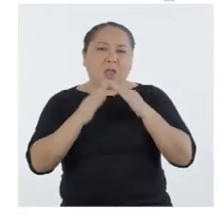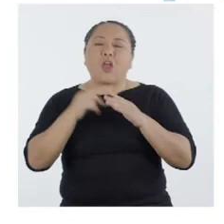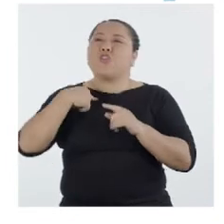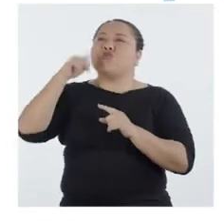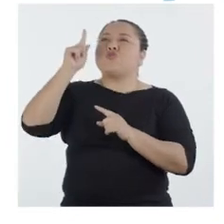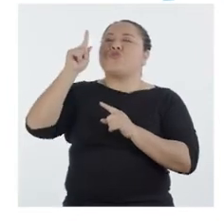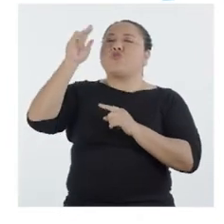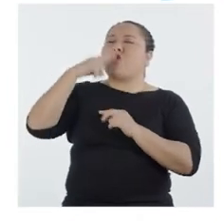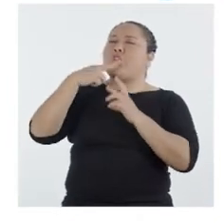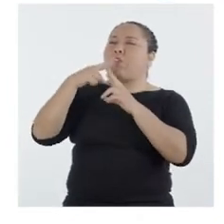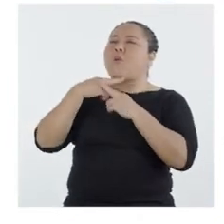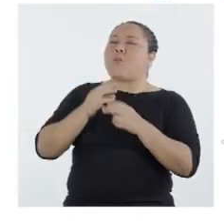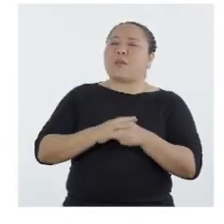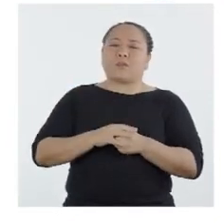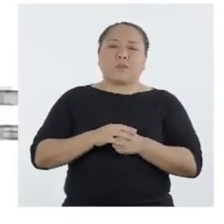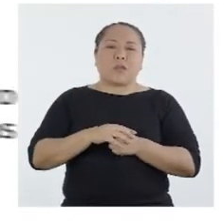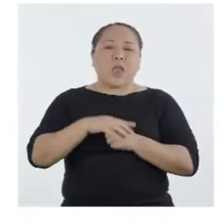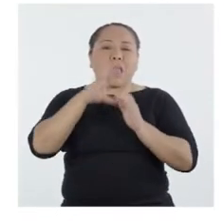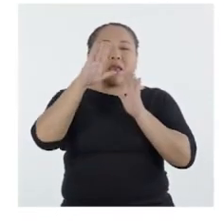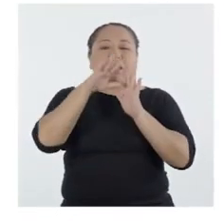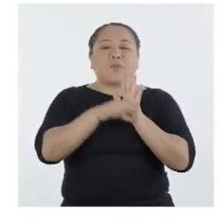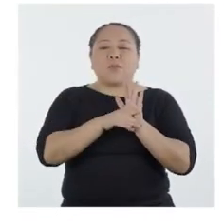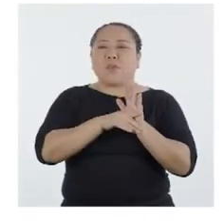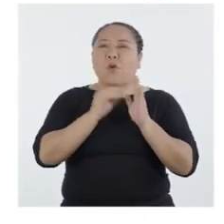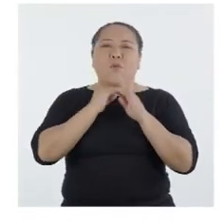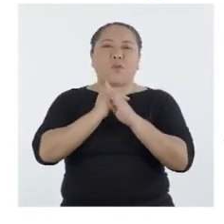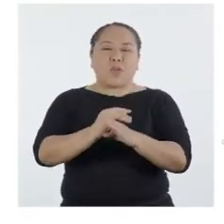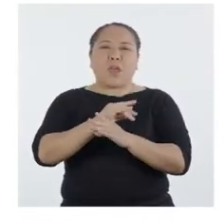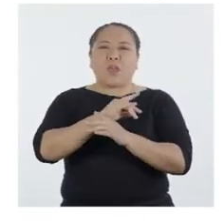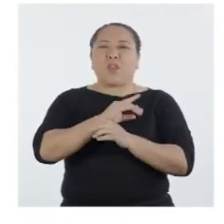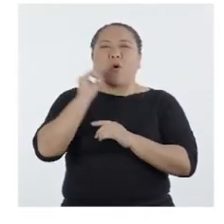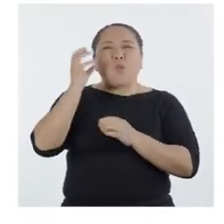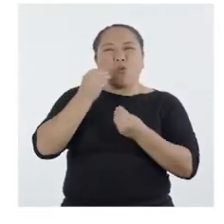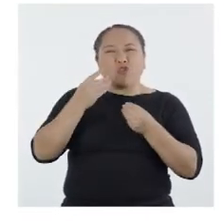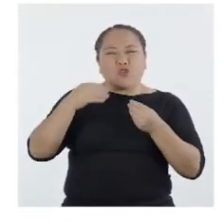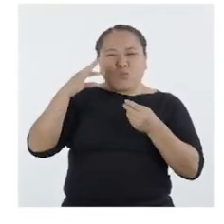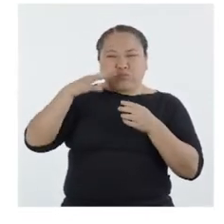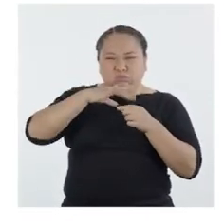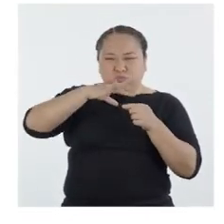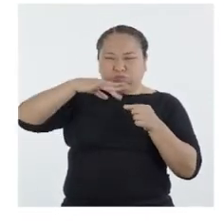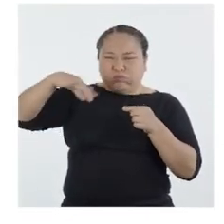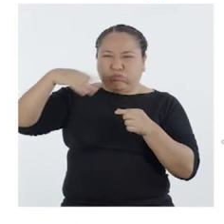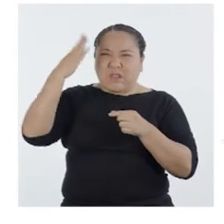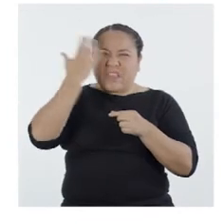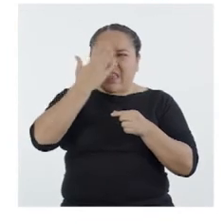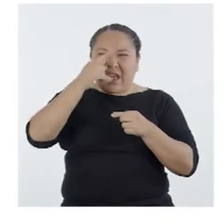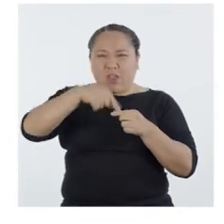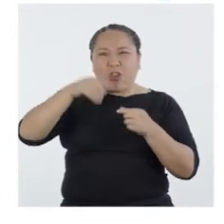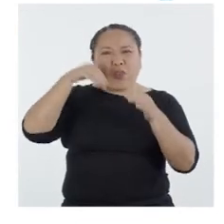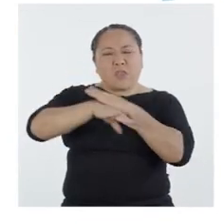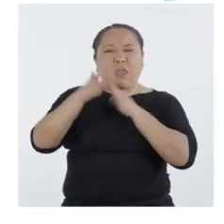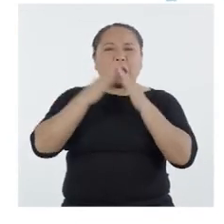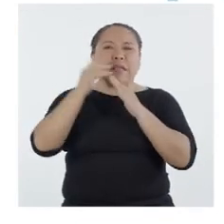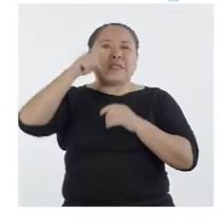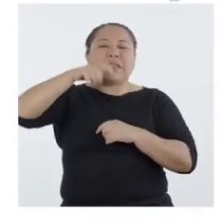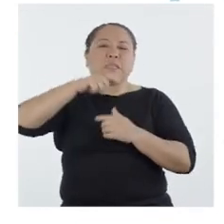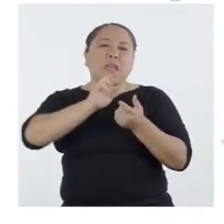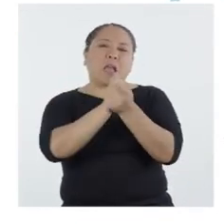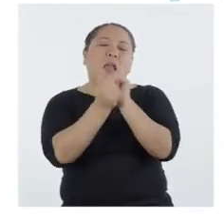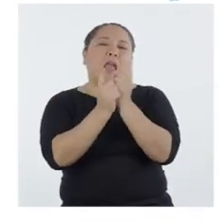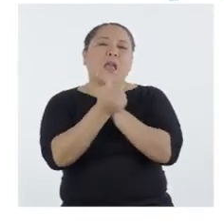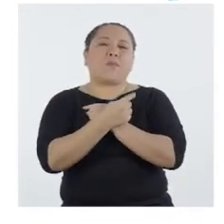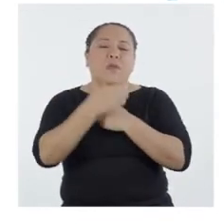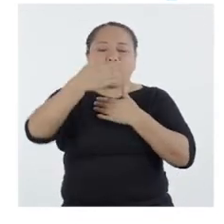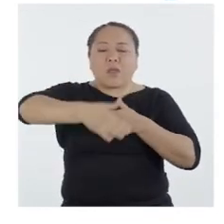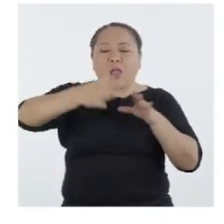hogar? Yo tengo la respuesta. Hay que disminuir o evitar el exceso de humo dentro de la casa. Para eso, es necesario